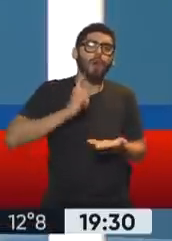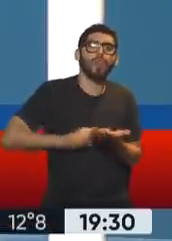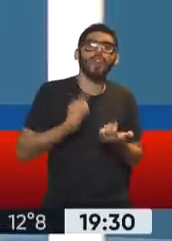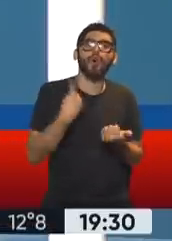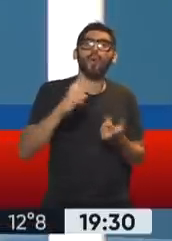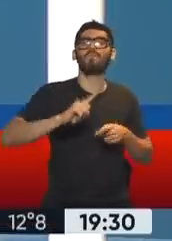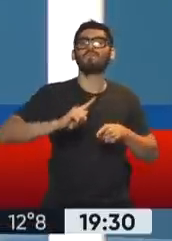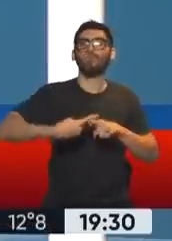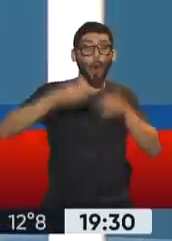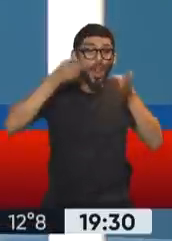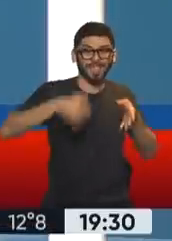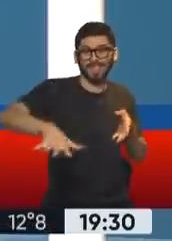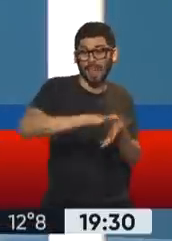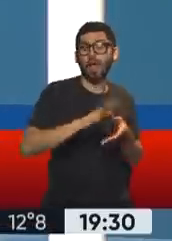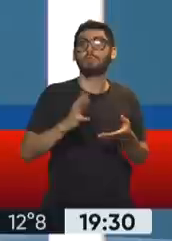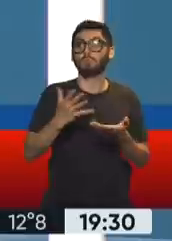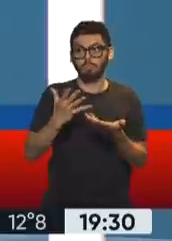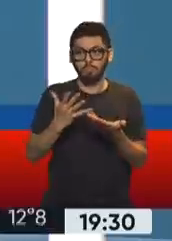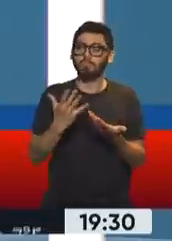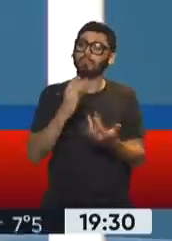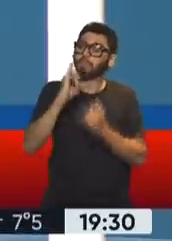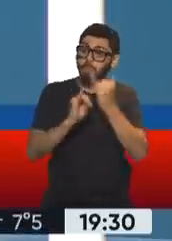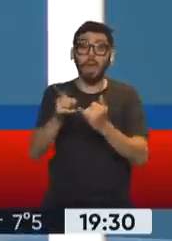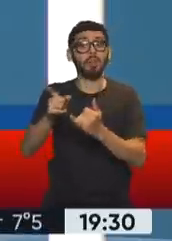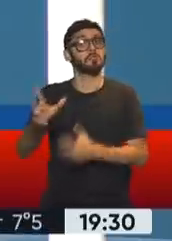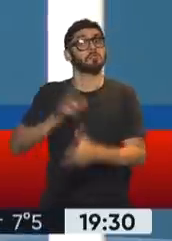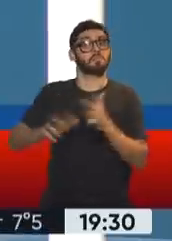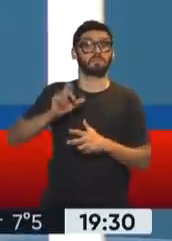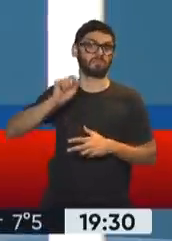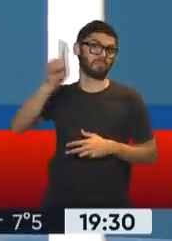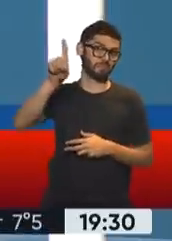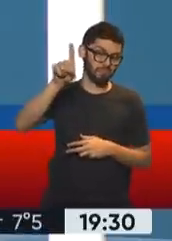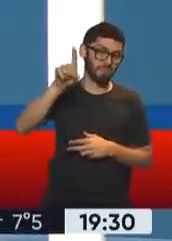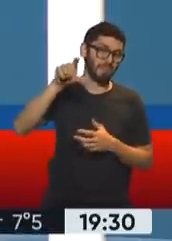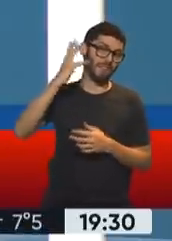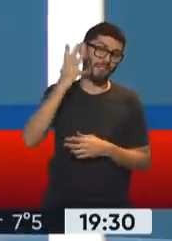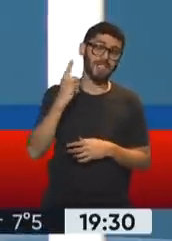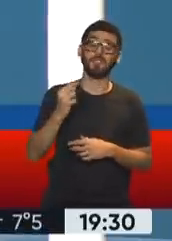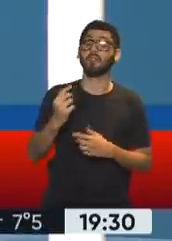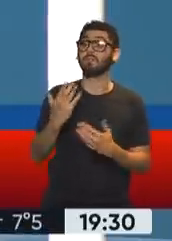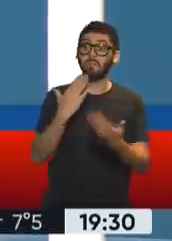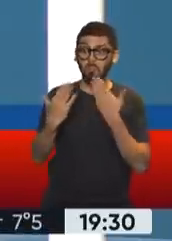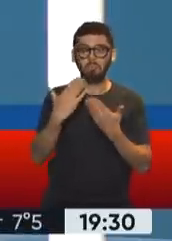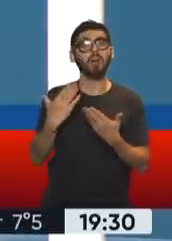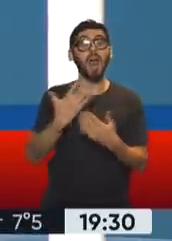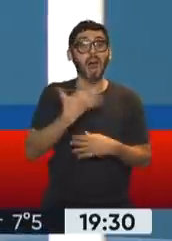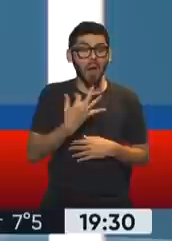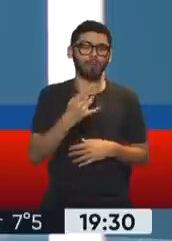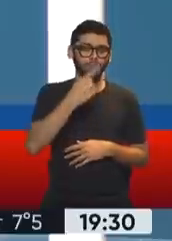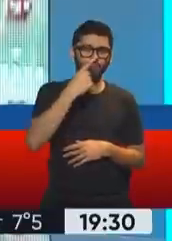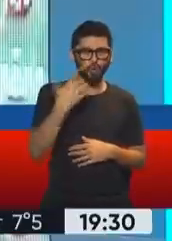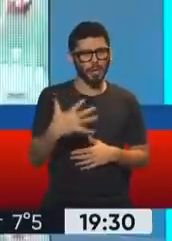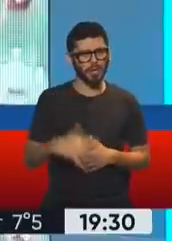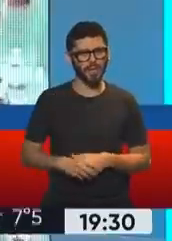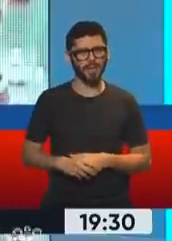organismo y ella contando las políticas públicas de su país, así que estuvo realmente interesante.